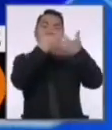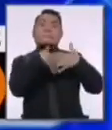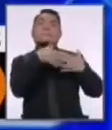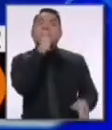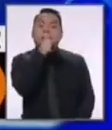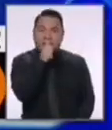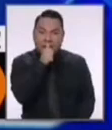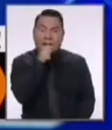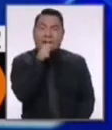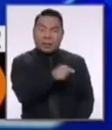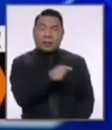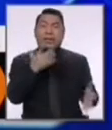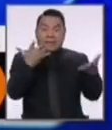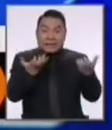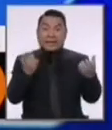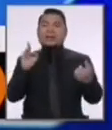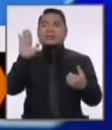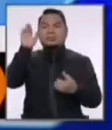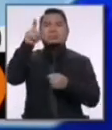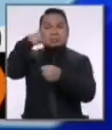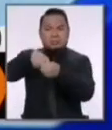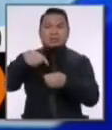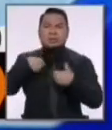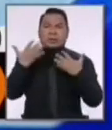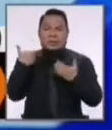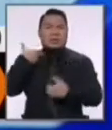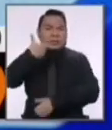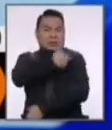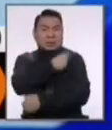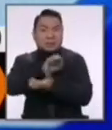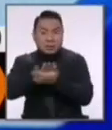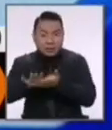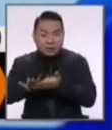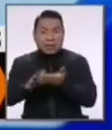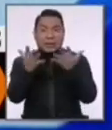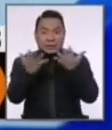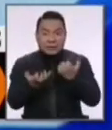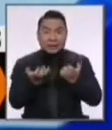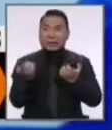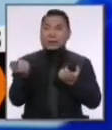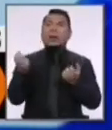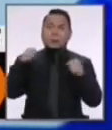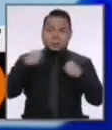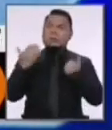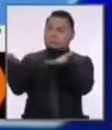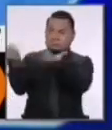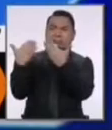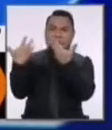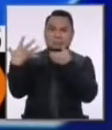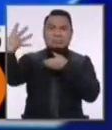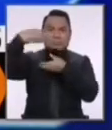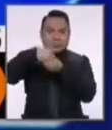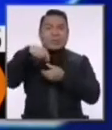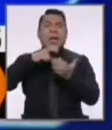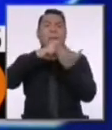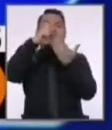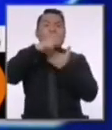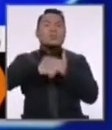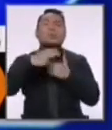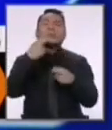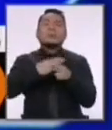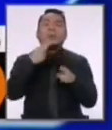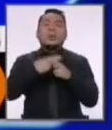privada quieren participar vacunando de manera gratuita, nosotros lo haremos. Este programa se llamará